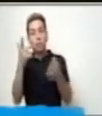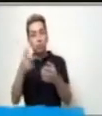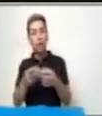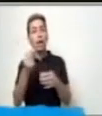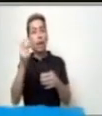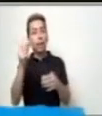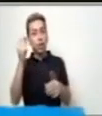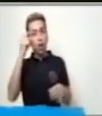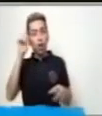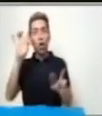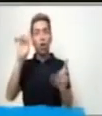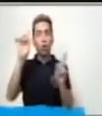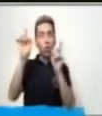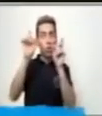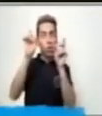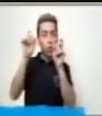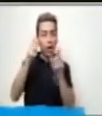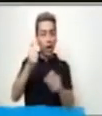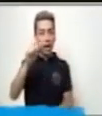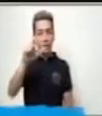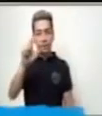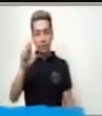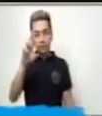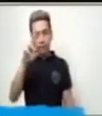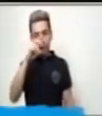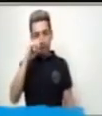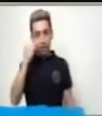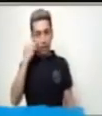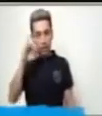Muy bien. Pasemos a la siguiente.